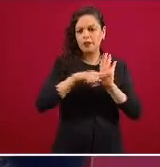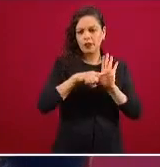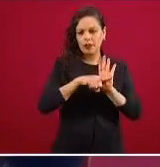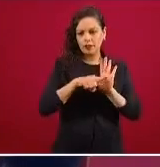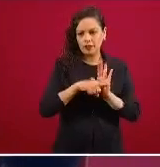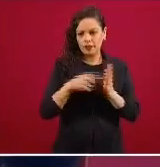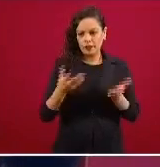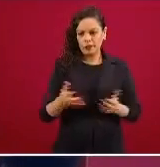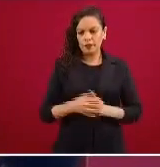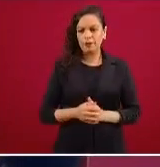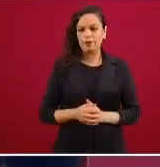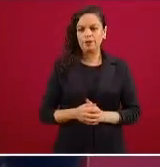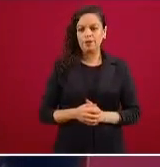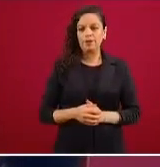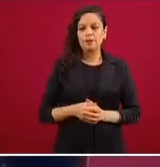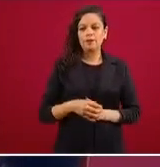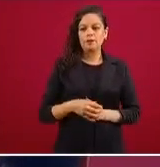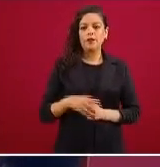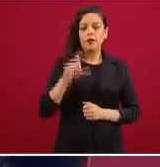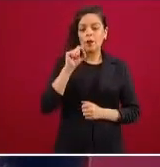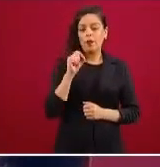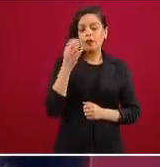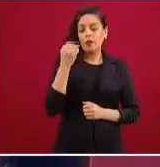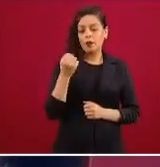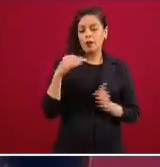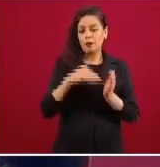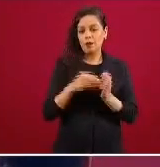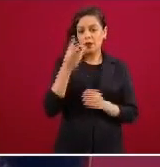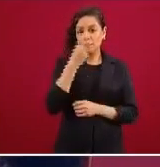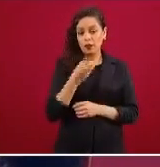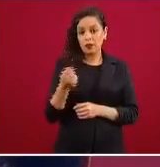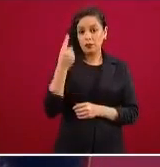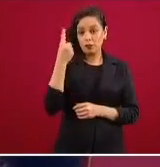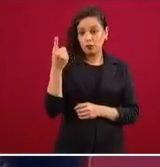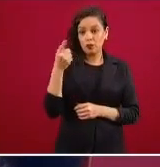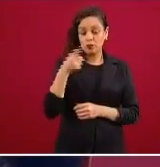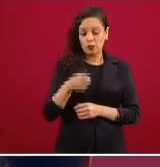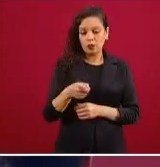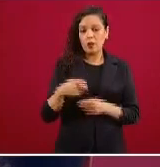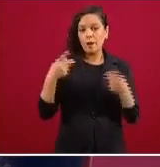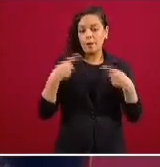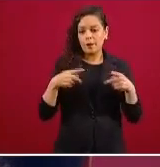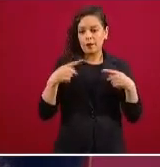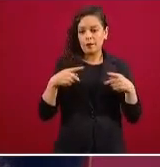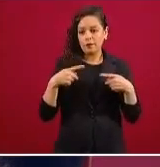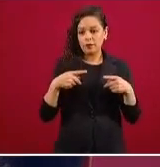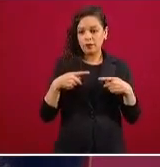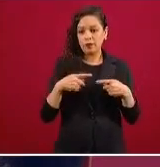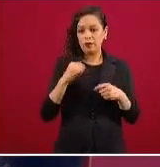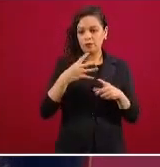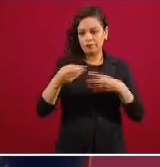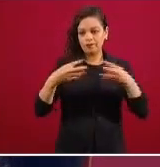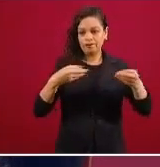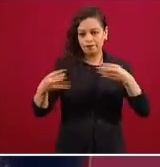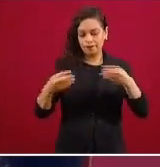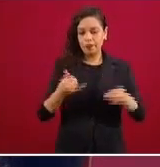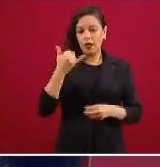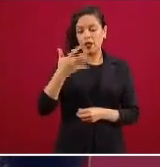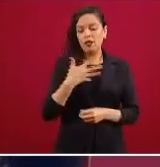clínico de COVID, 29.301, y siempre muy lamentable, tenemos 650 personas